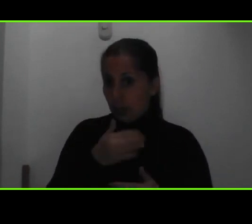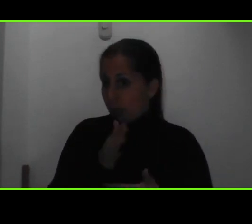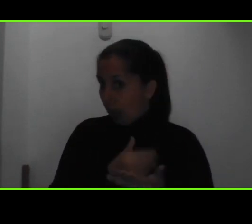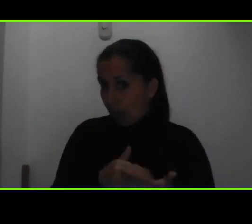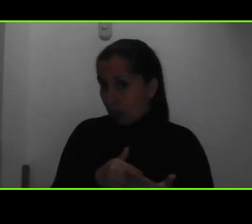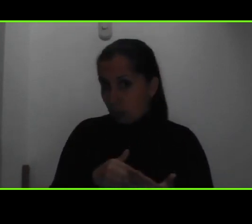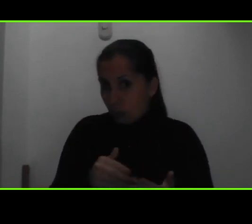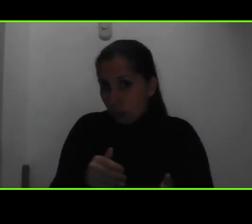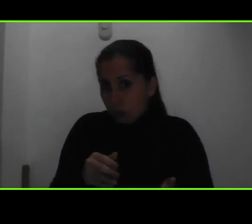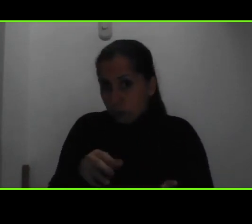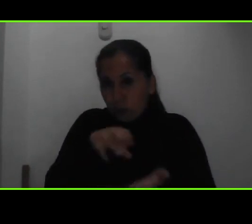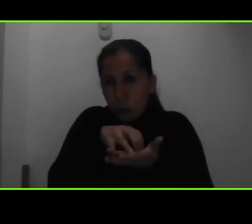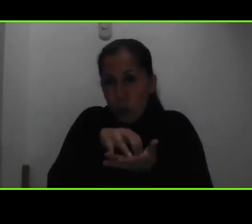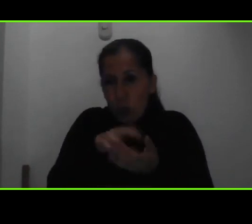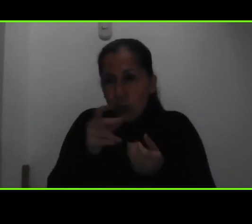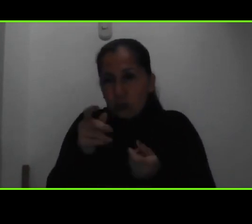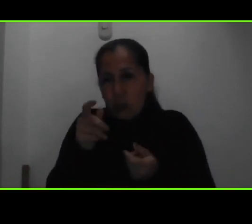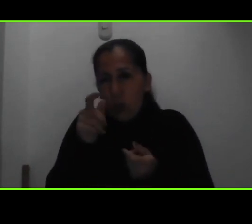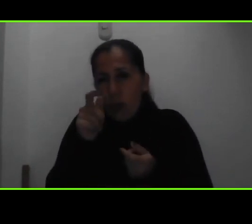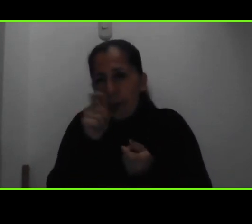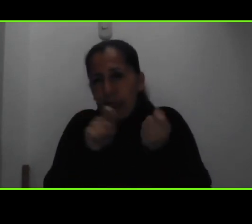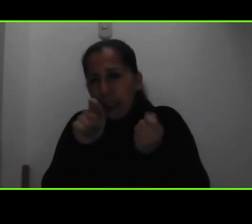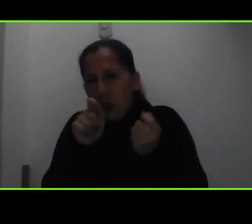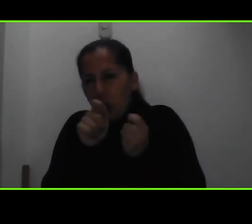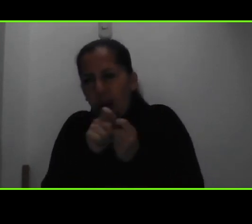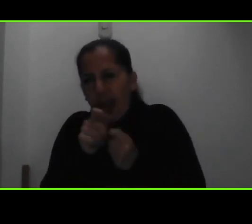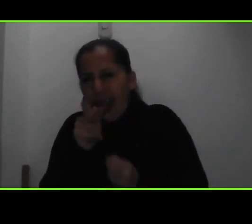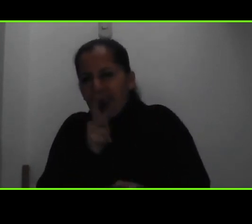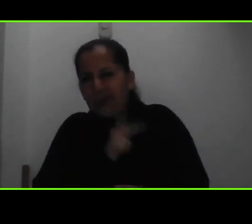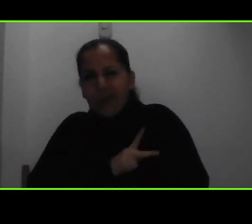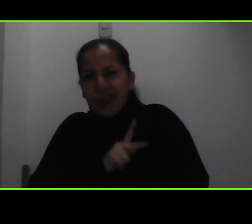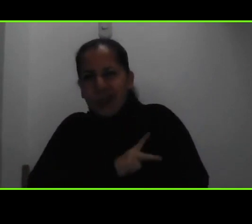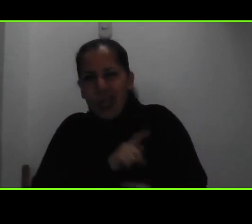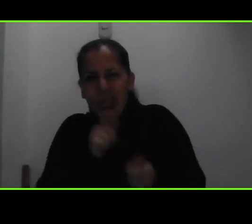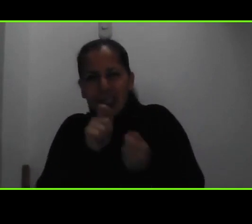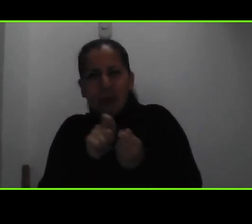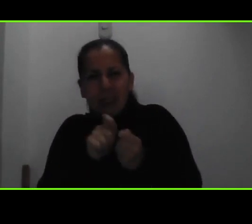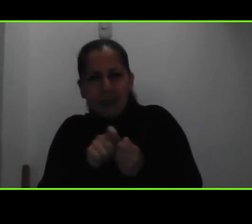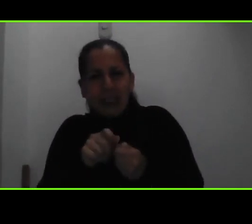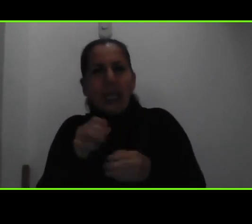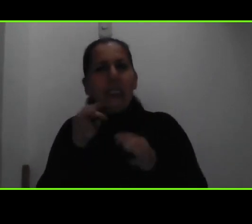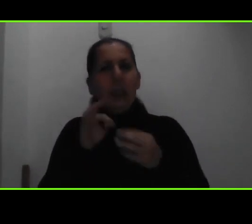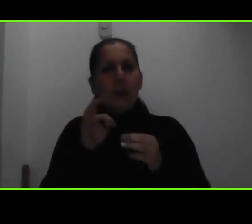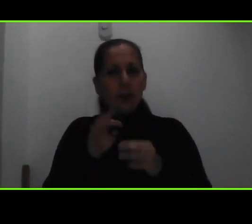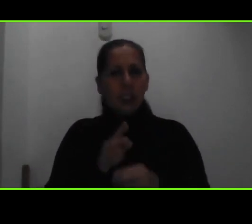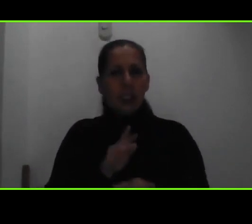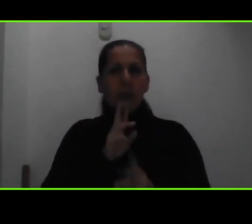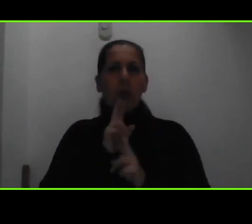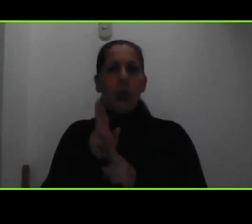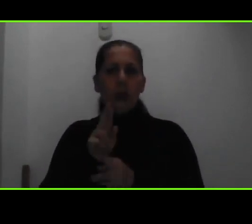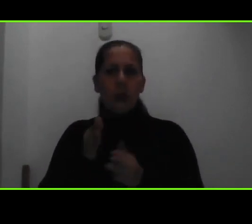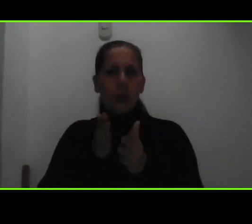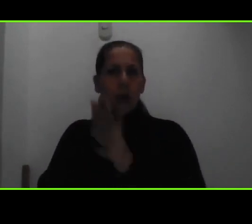muy puntuales o muy particulares sobre su situación estamos tratando de atenderles en el chat también les